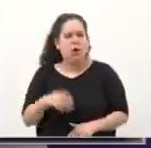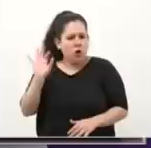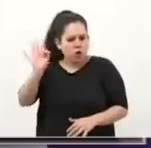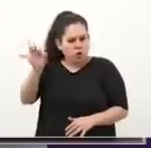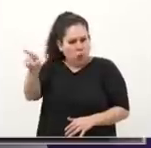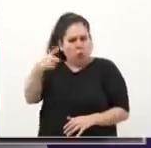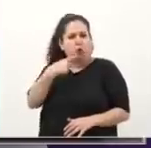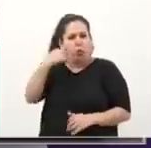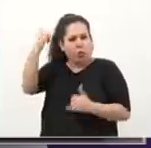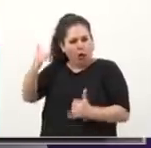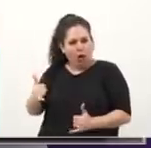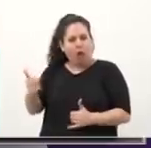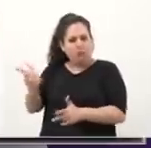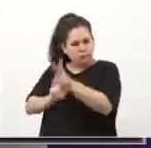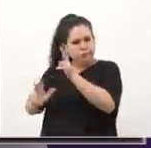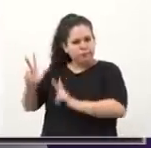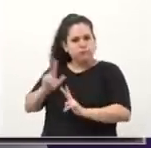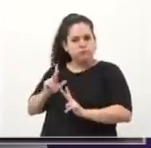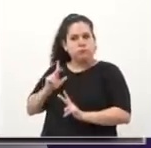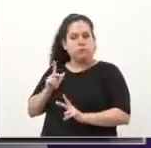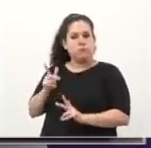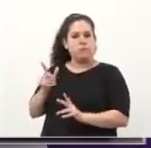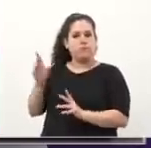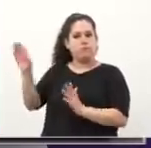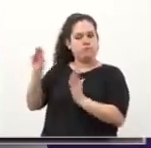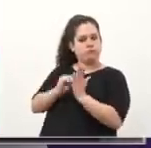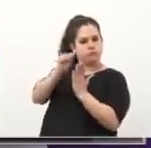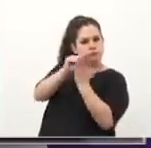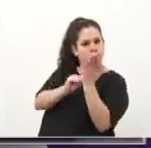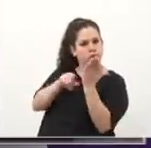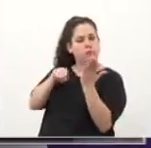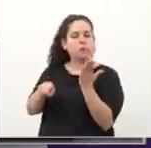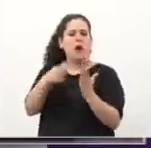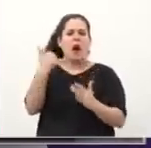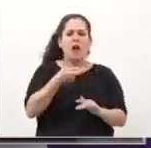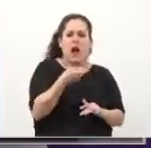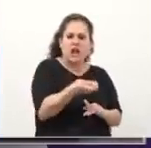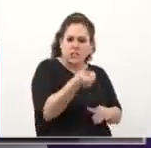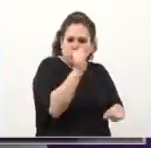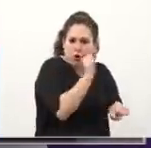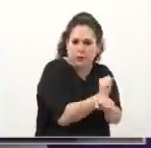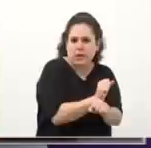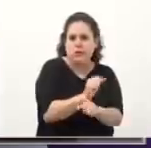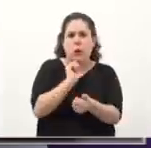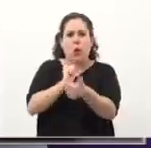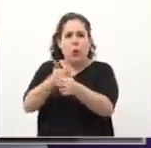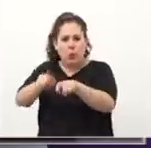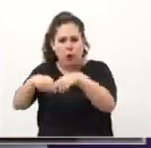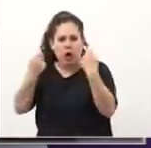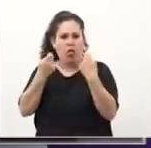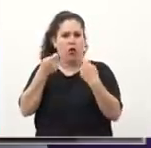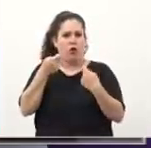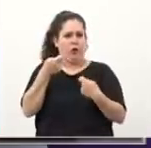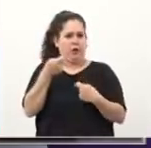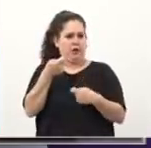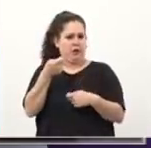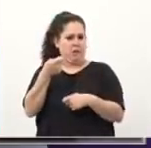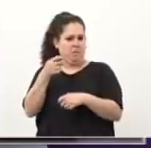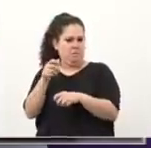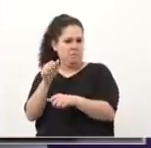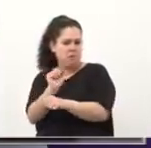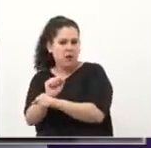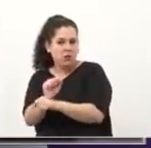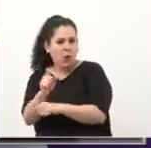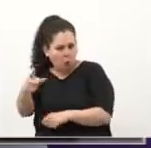Muchas de ellas las tomamos. Ahora, a la luz de los resultados de asesinos presos, violadores presos, ¿no crees que es bueno para la seguridad de la gente?